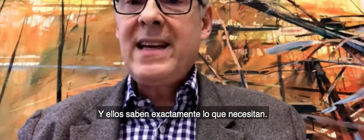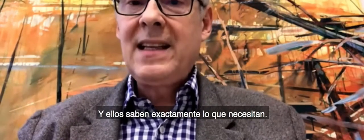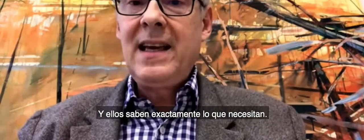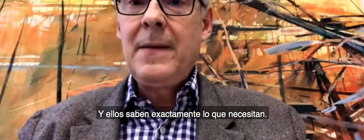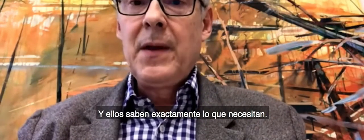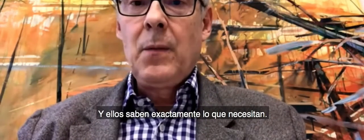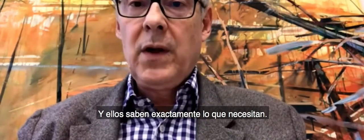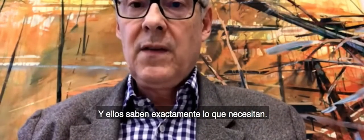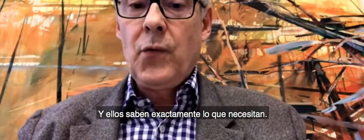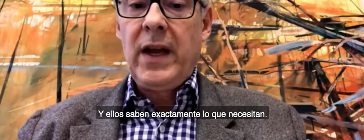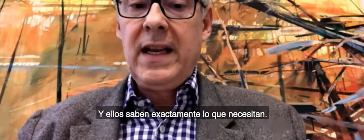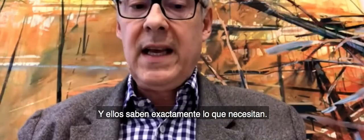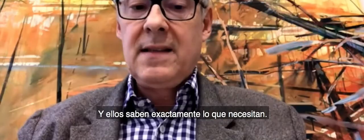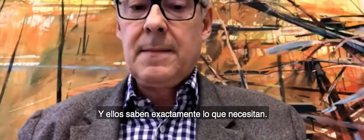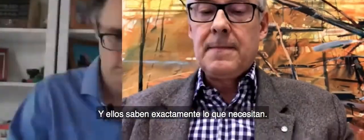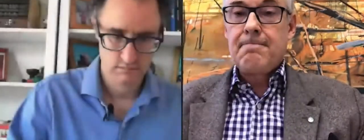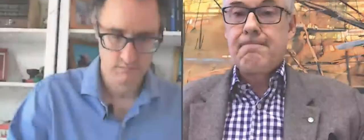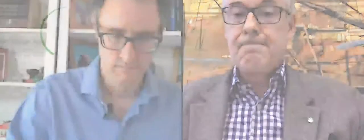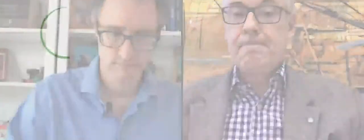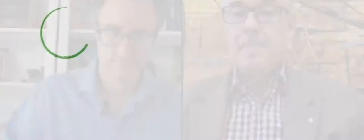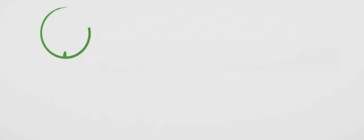exactly what they really need.